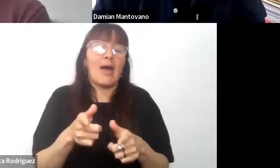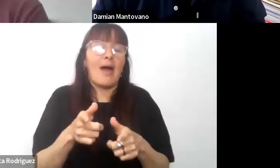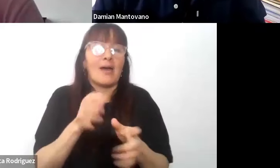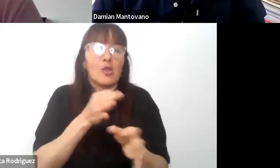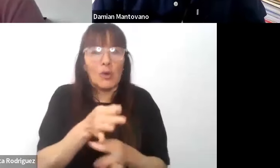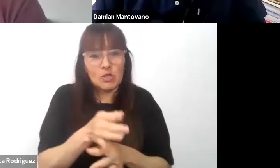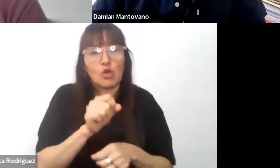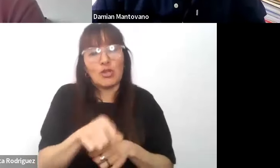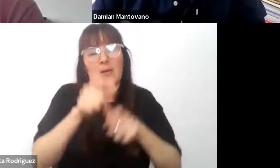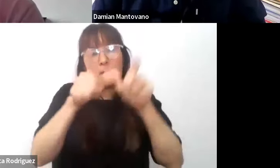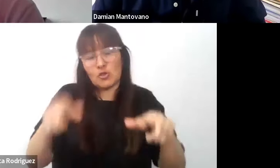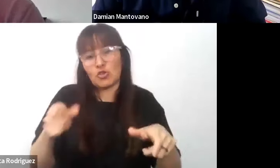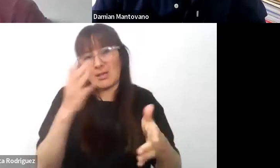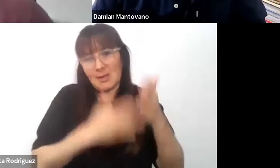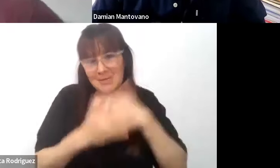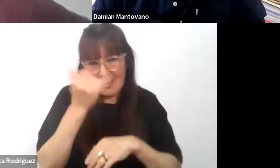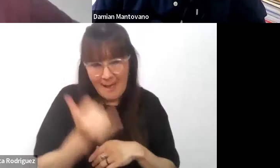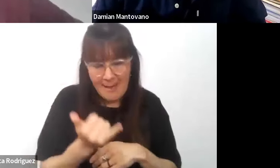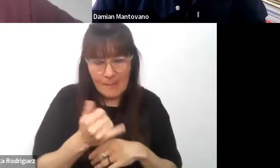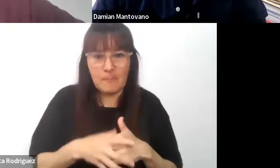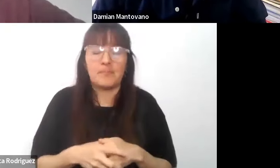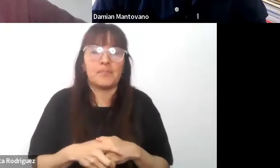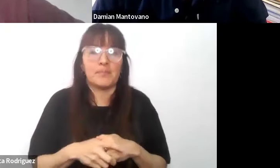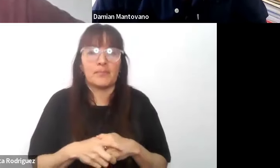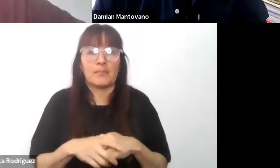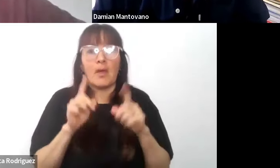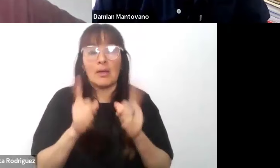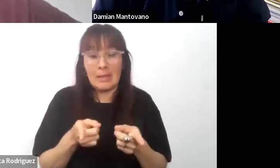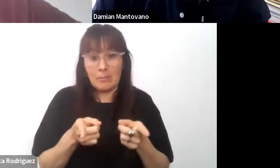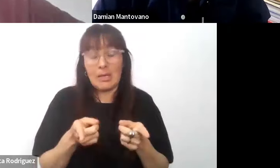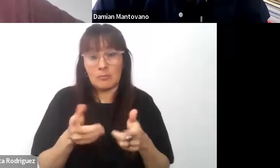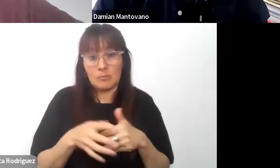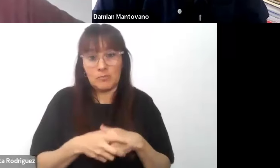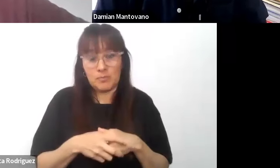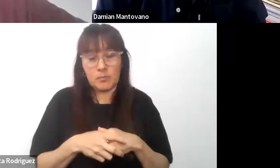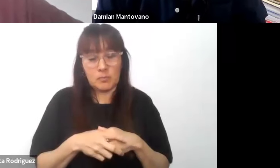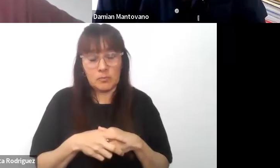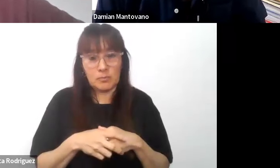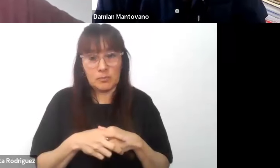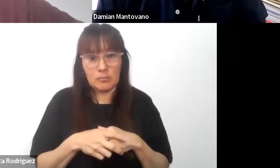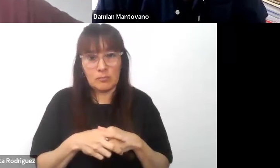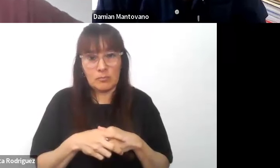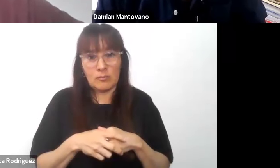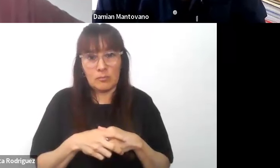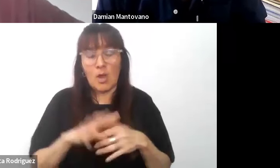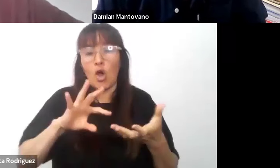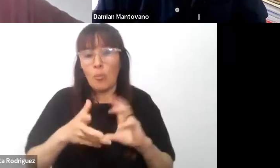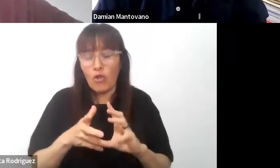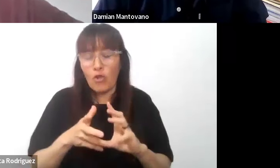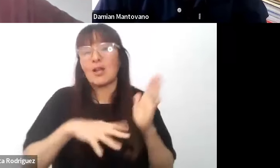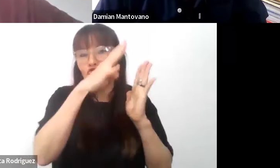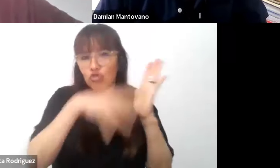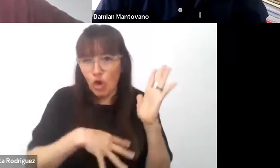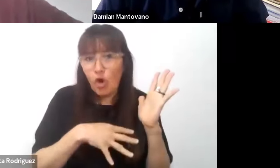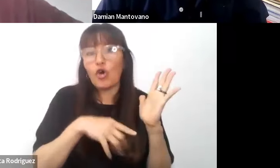y tratando también de remarcar este pasaje de modelos teóricos entre